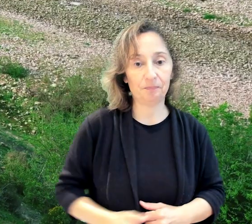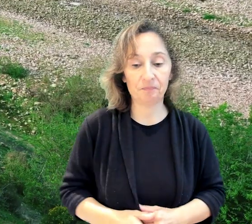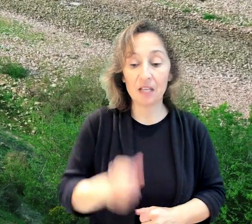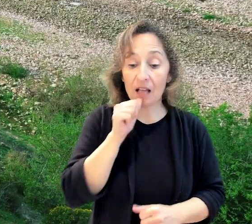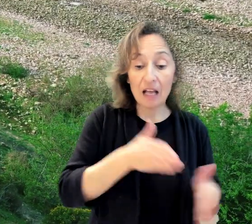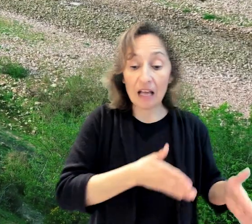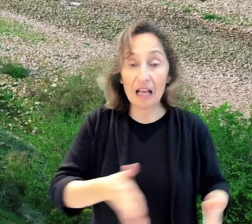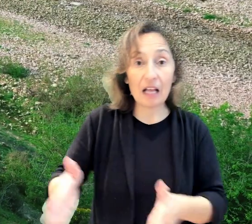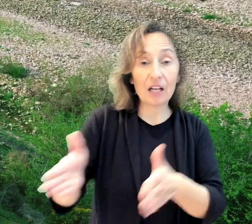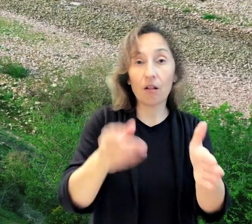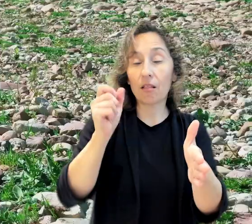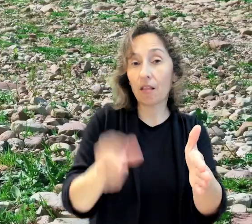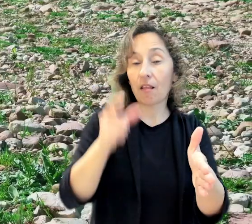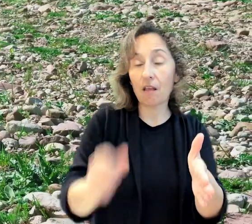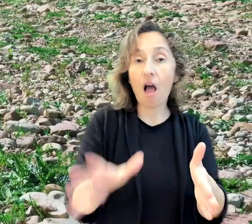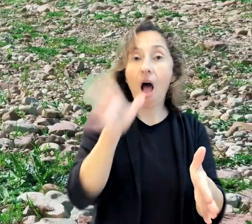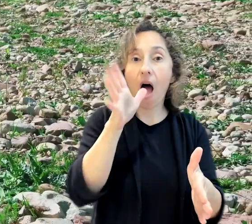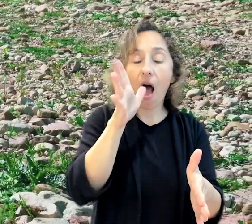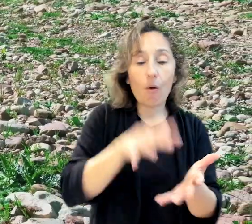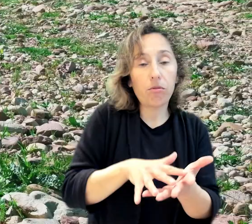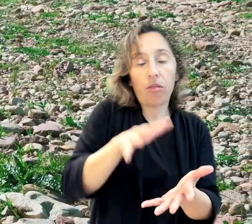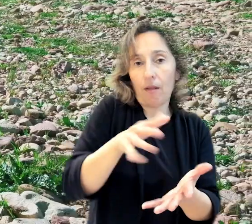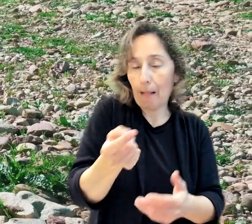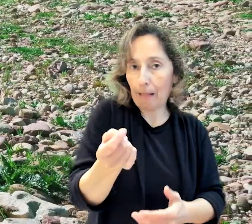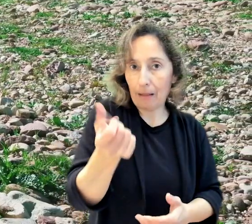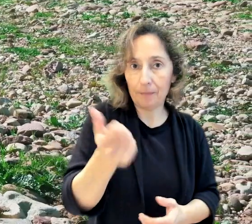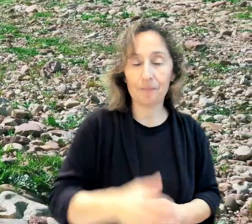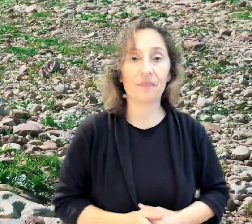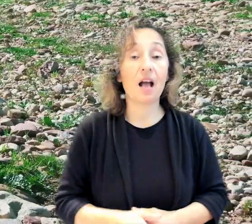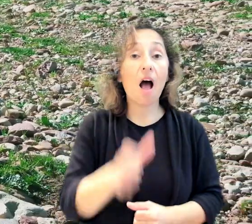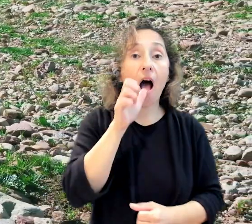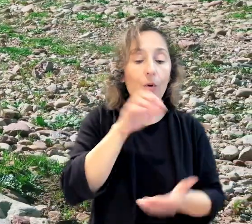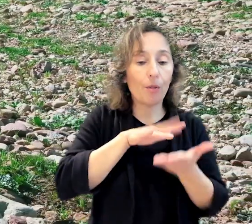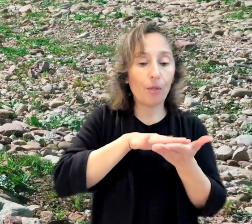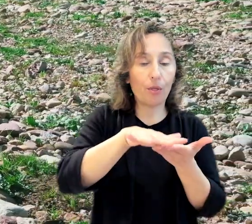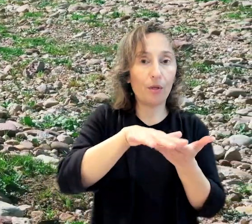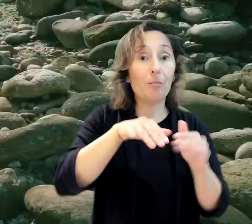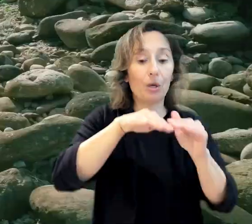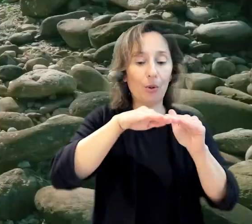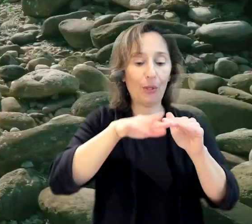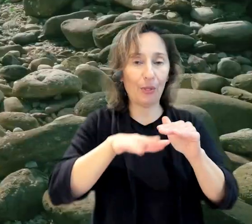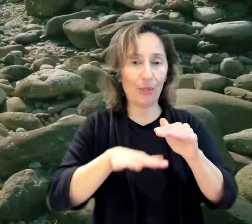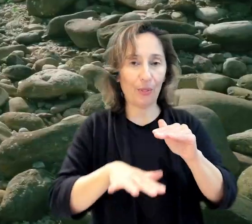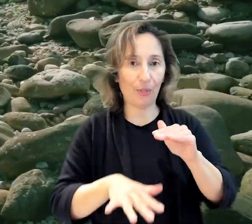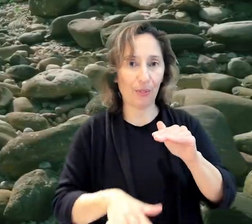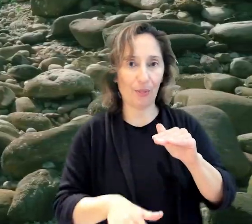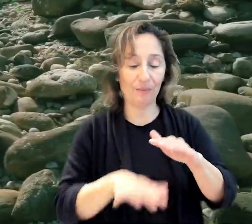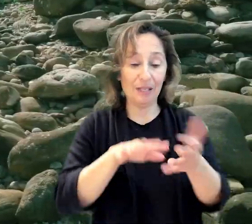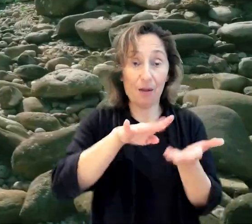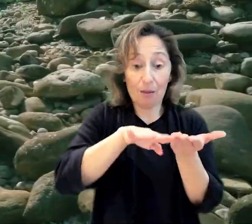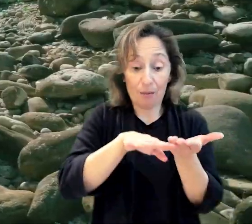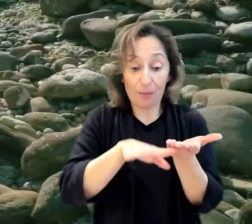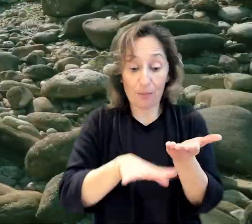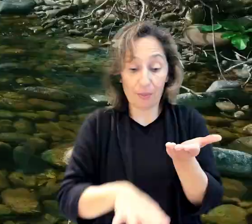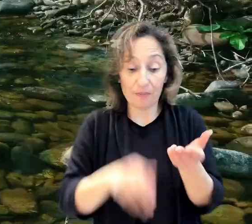Es un río que habitualmente apenas lleva agua. Hay un agua que drena por capa freática, por